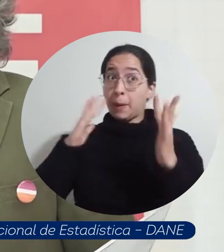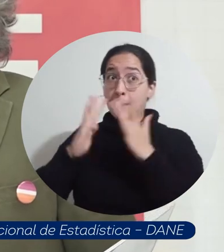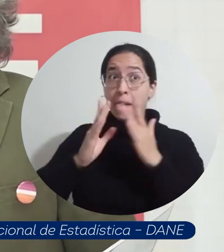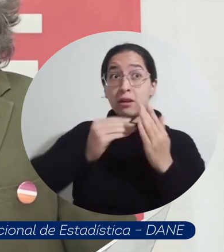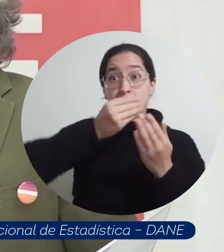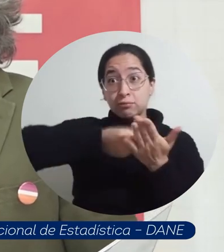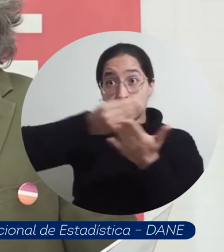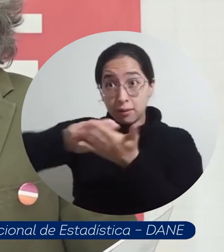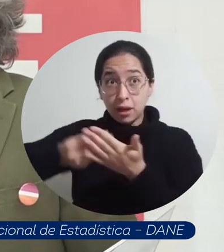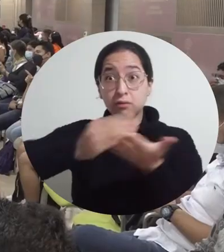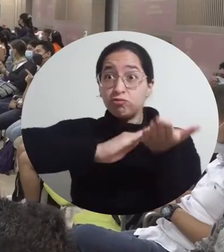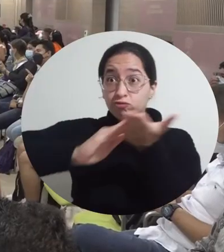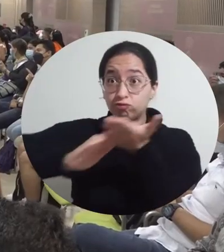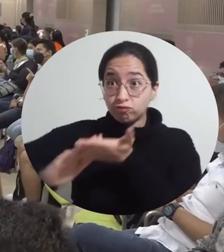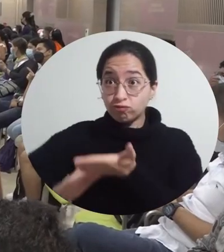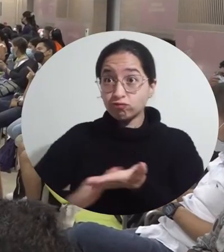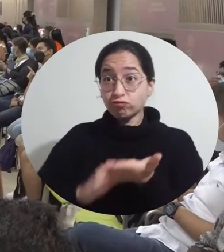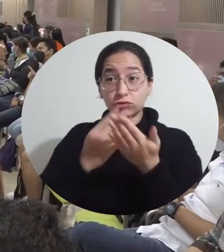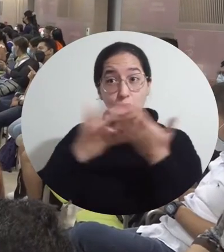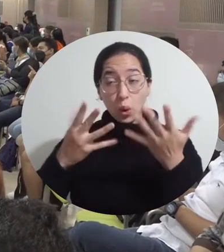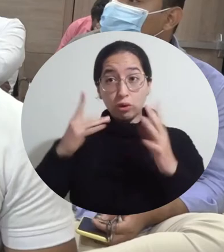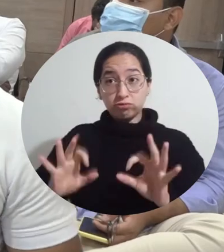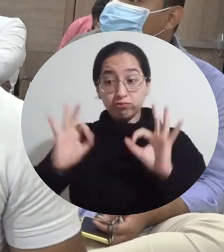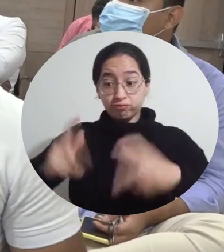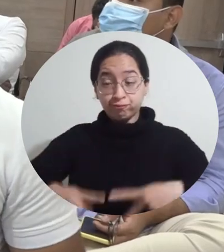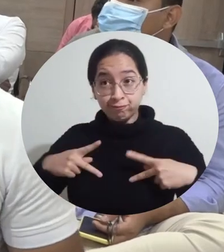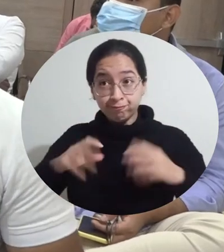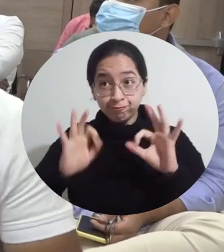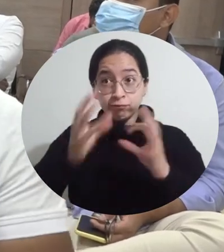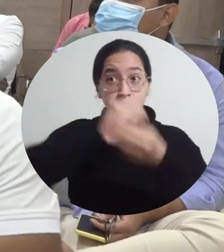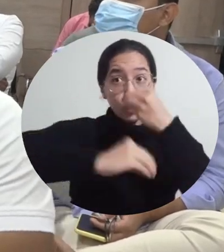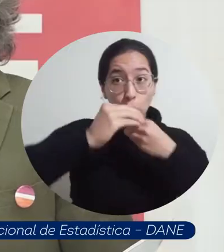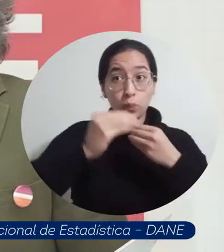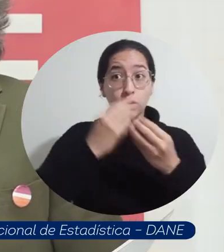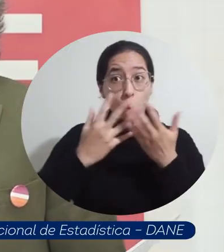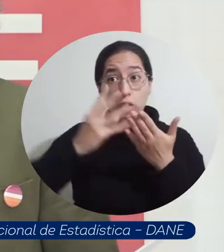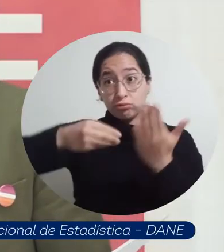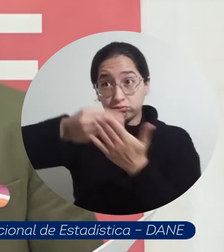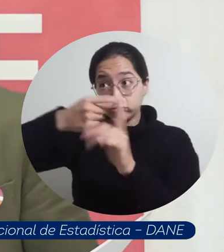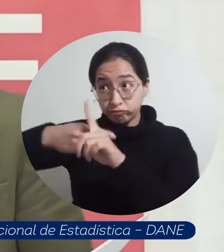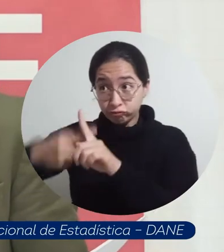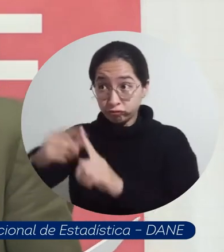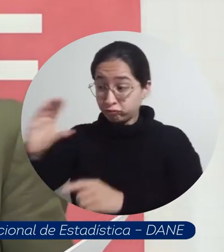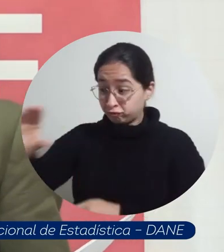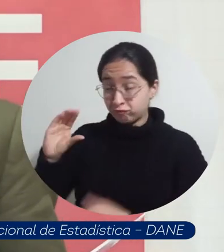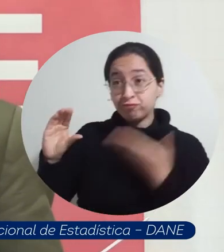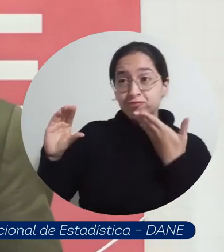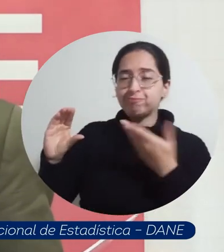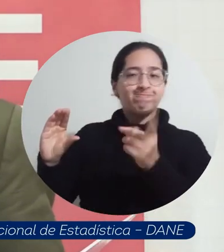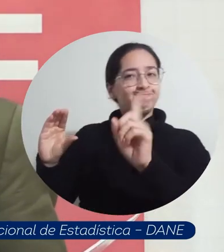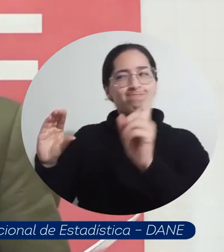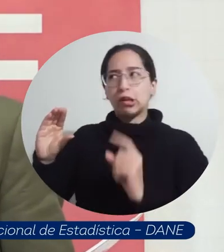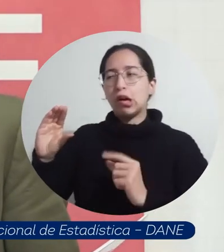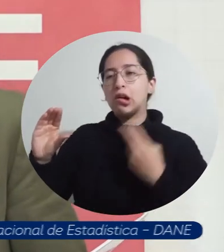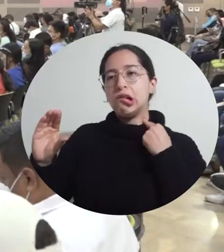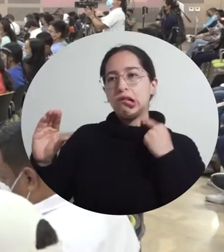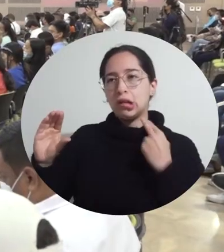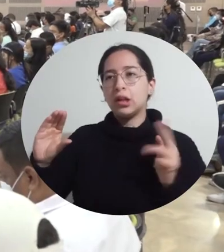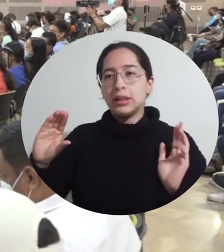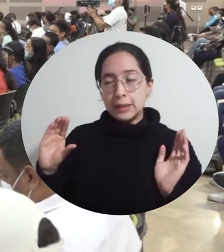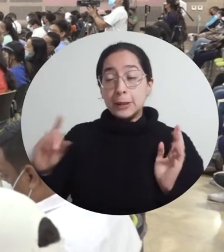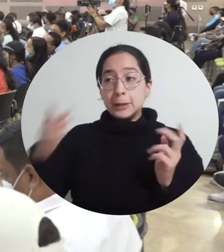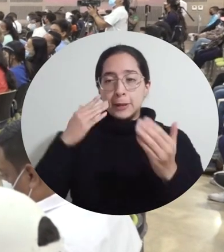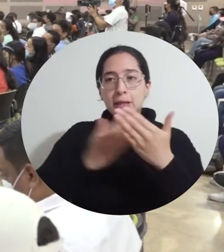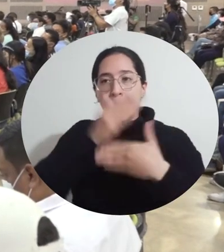lo suficientemente altos para poder adquirir una canasta alimentaria de arriendo y de servicios públicos domiciliarios.